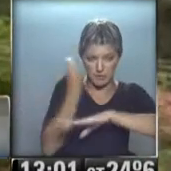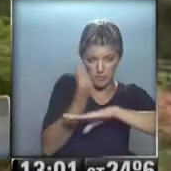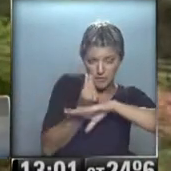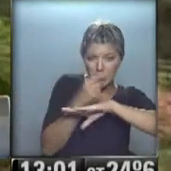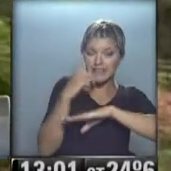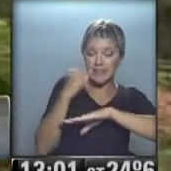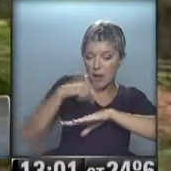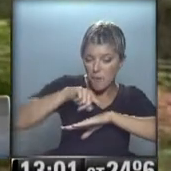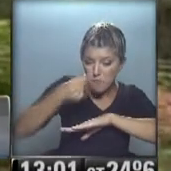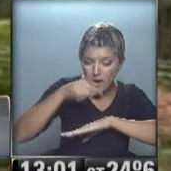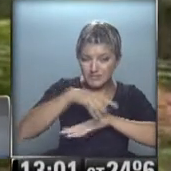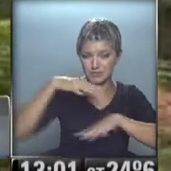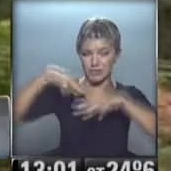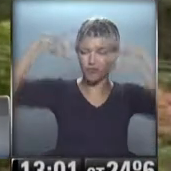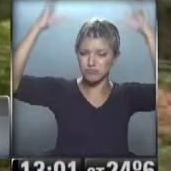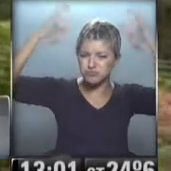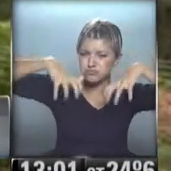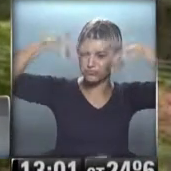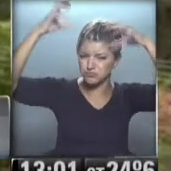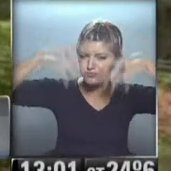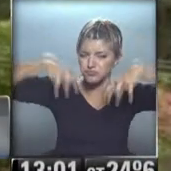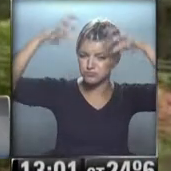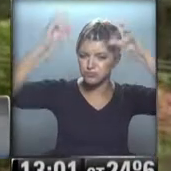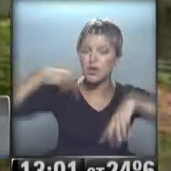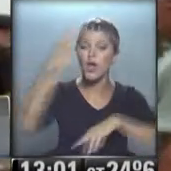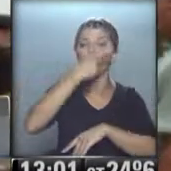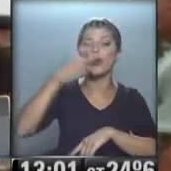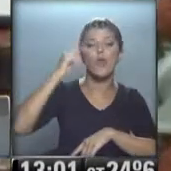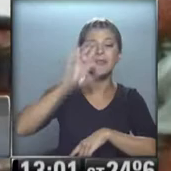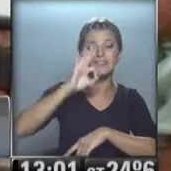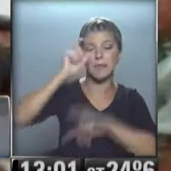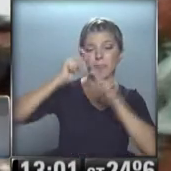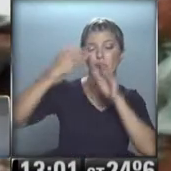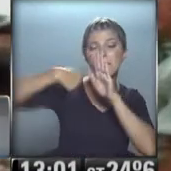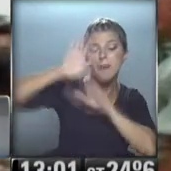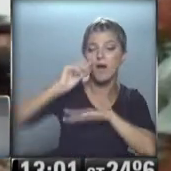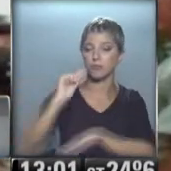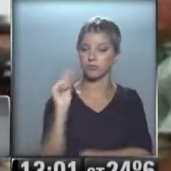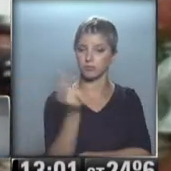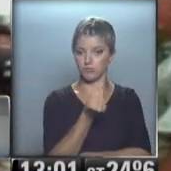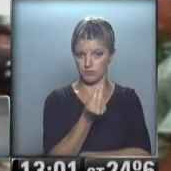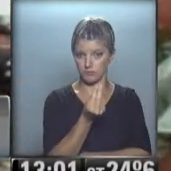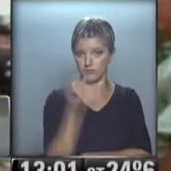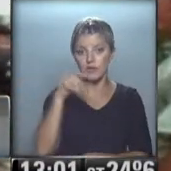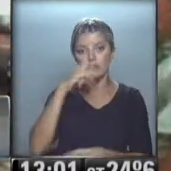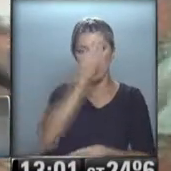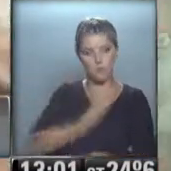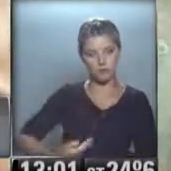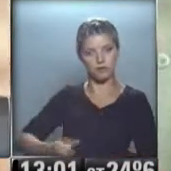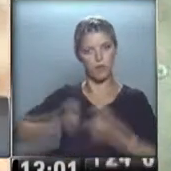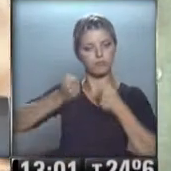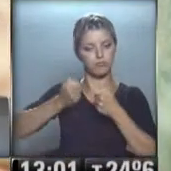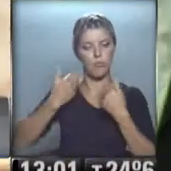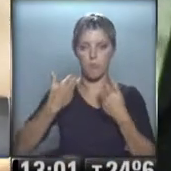presidencial, cuando las lluvias dejaron más de 900 muertos en la región serrana de Río de Janeiro. En el ámbito